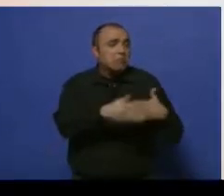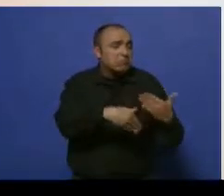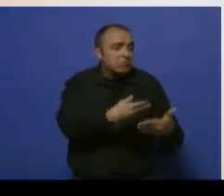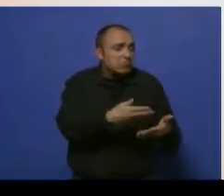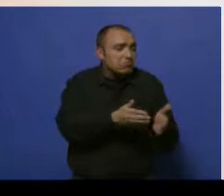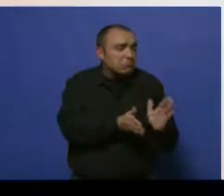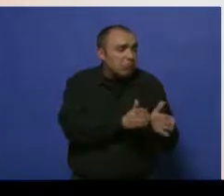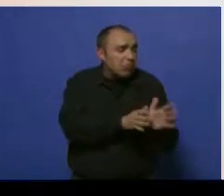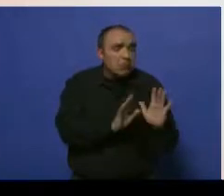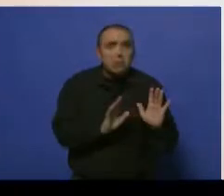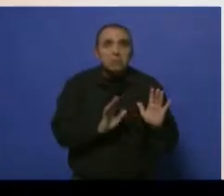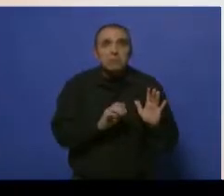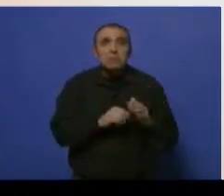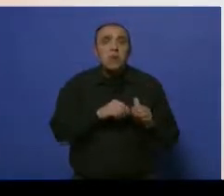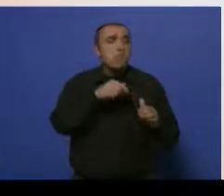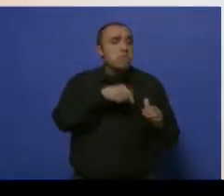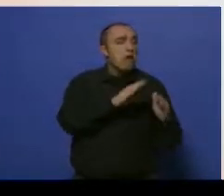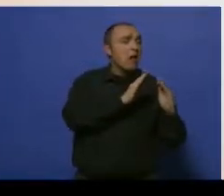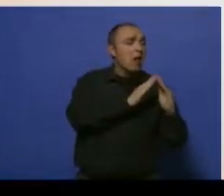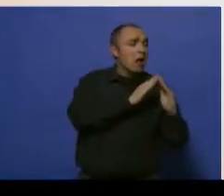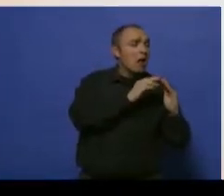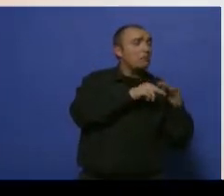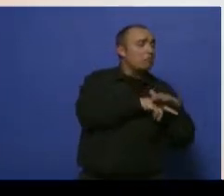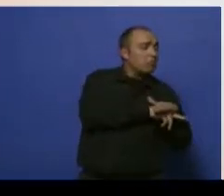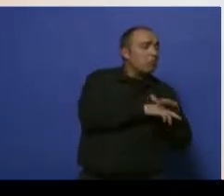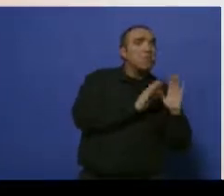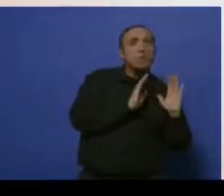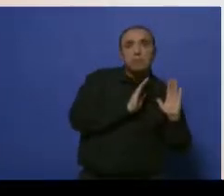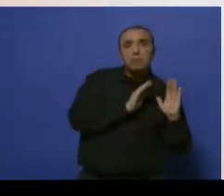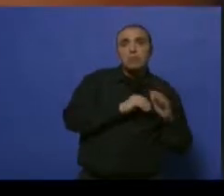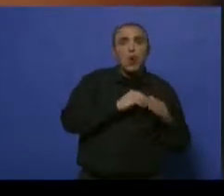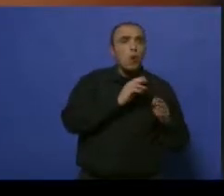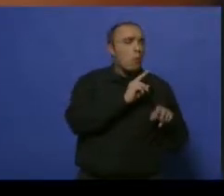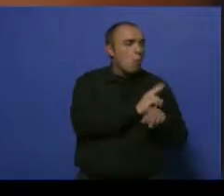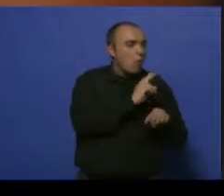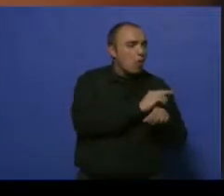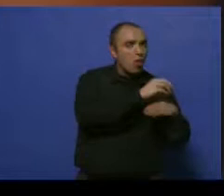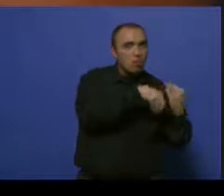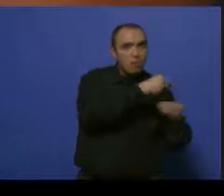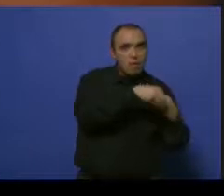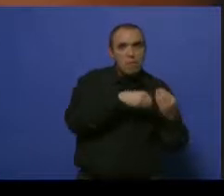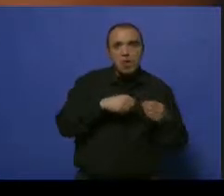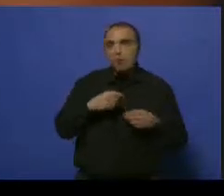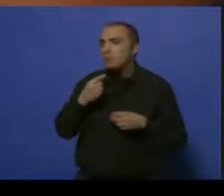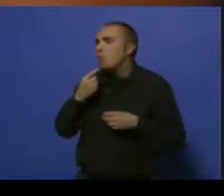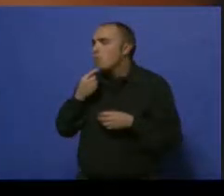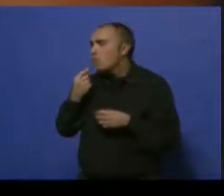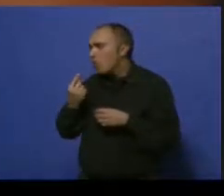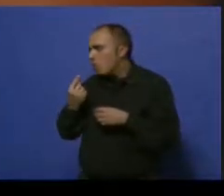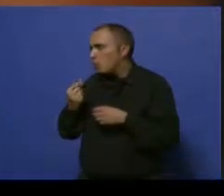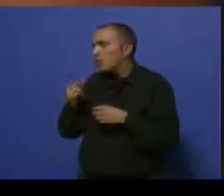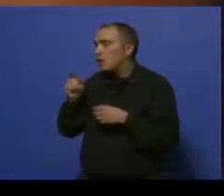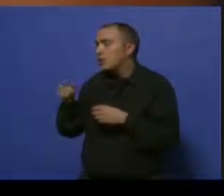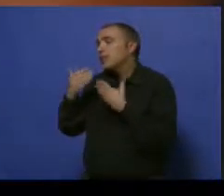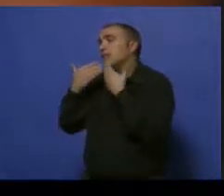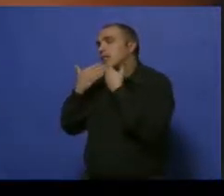cursan tranquilamente en la casa con los cuidados pertinentes que van a dar los familiares. Bien, una pregunta más antes de saludarla, doctora, y agradecerle que